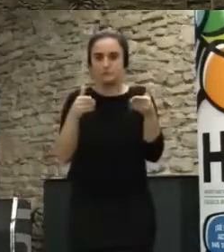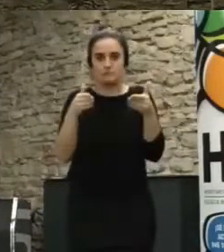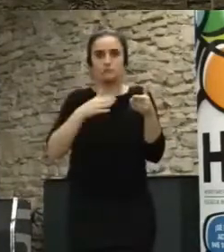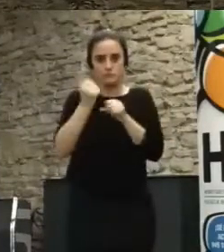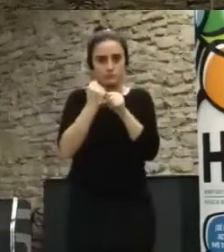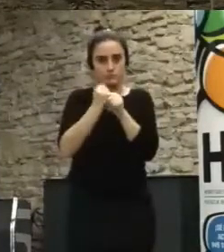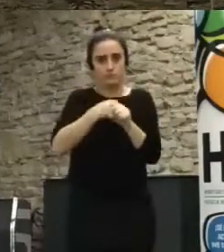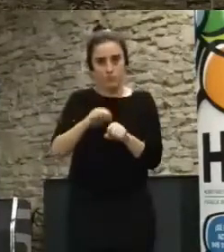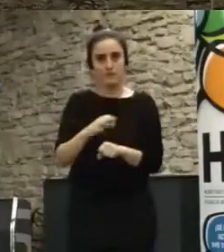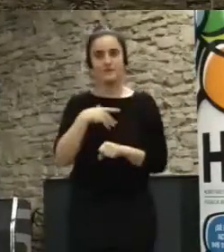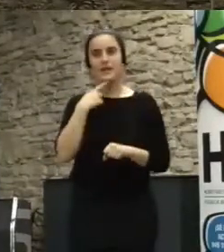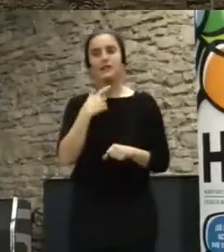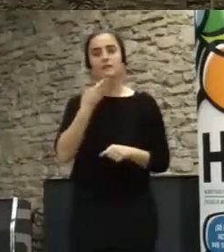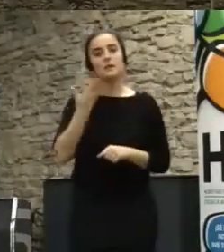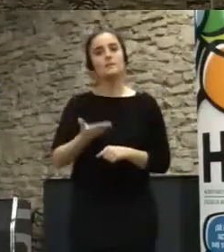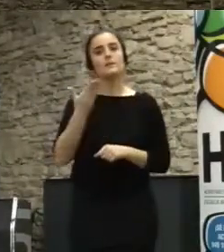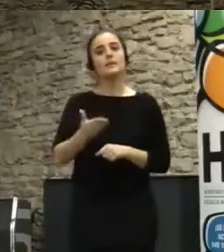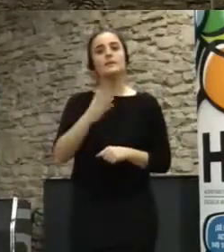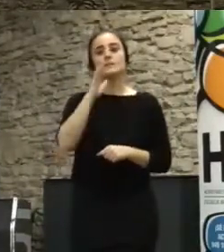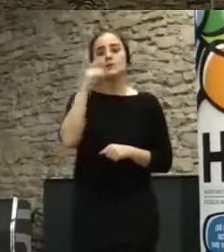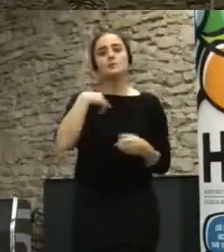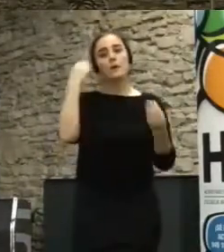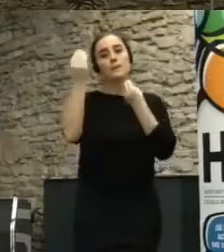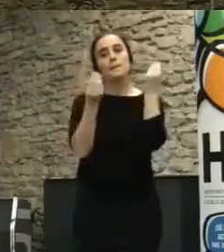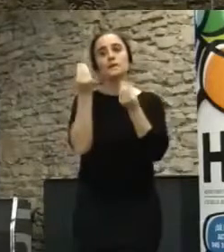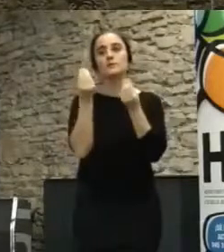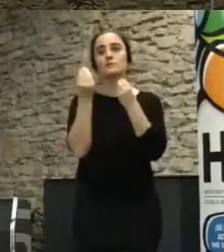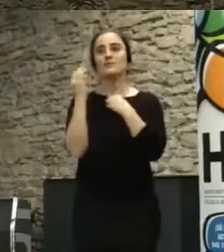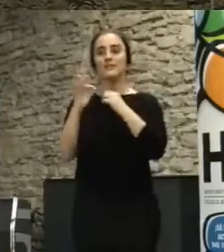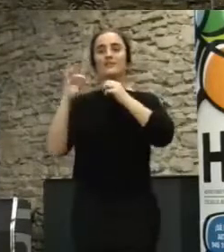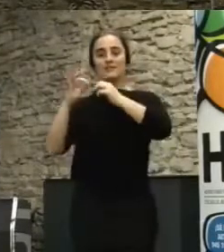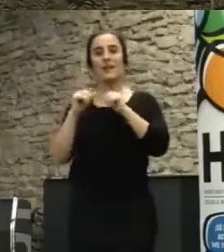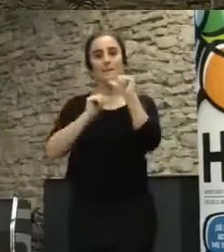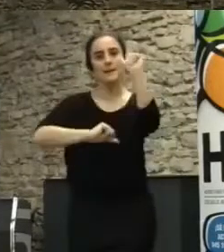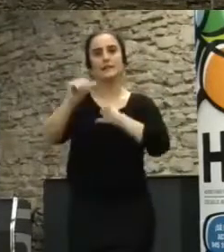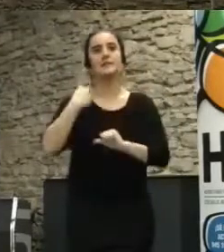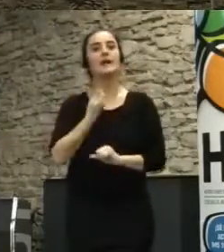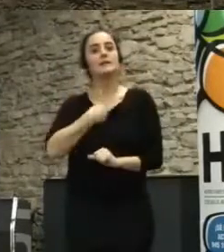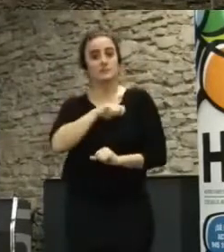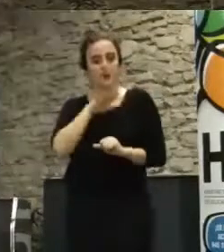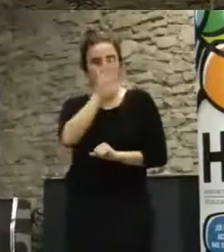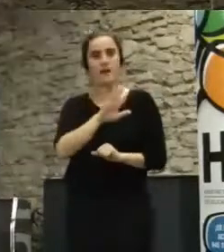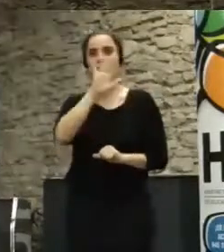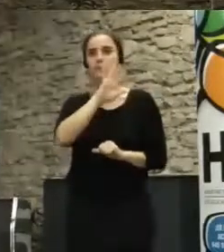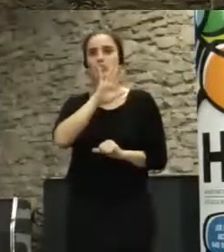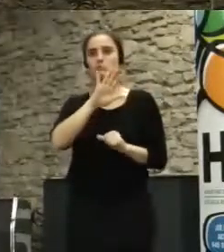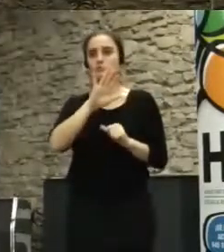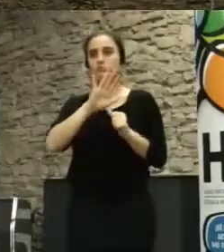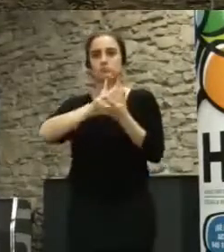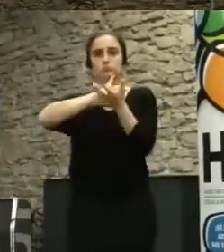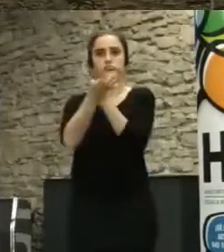es algo muy importante porque pienso que desde entonces, concretamente en España, ha cambiado casi todo, ¿no?